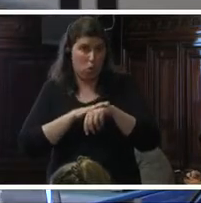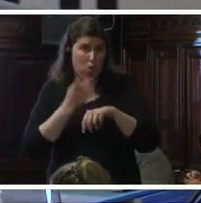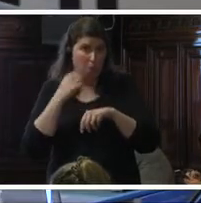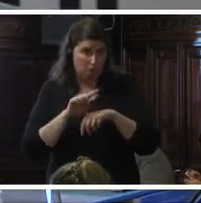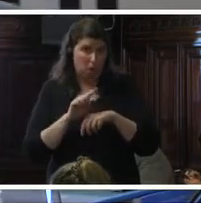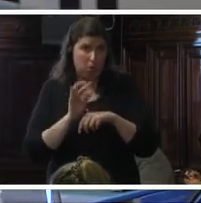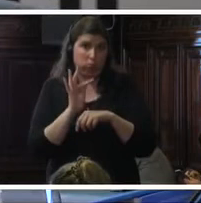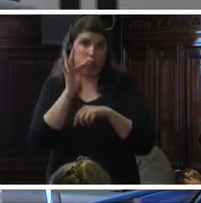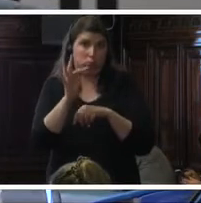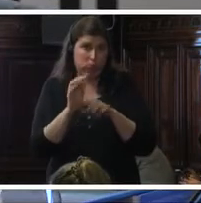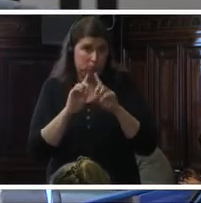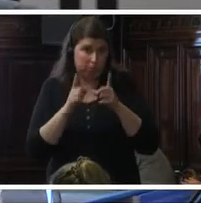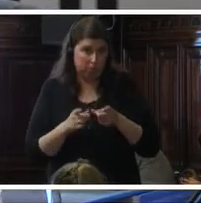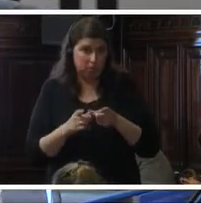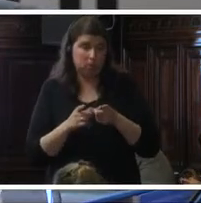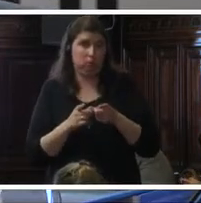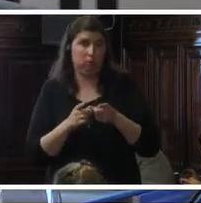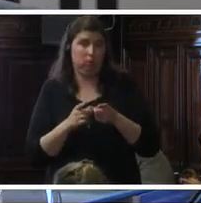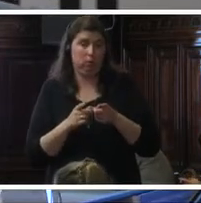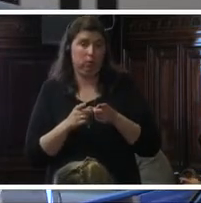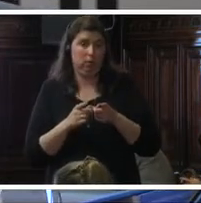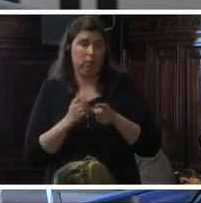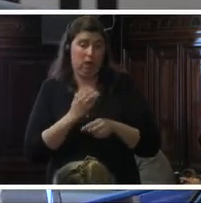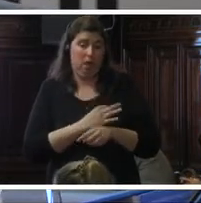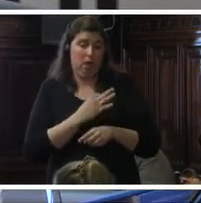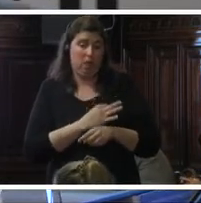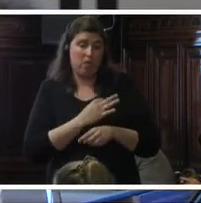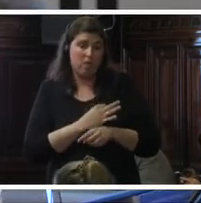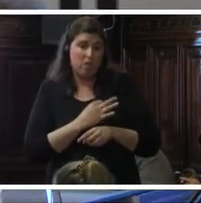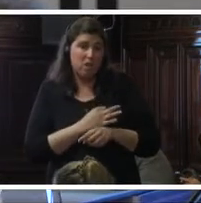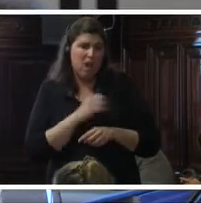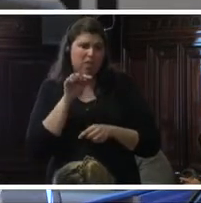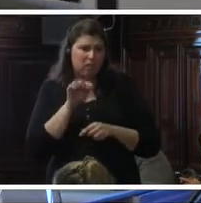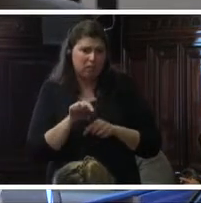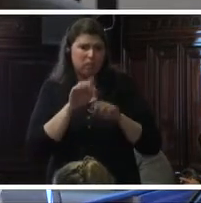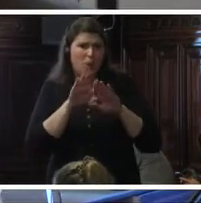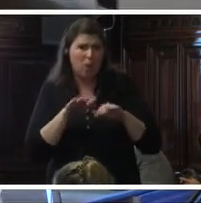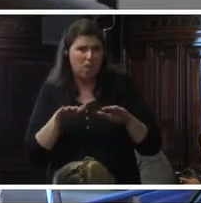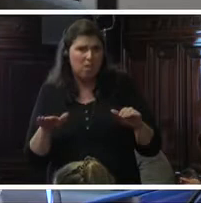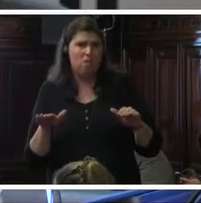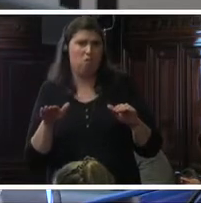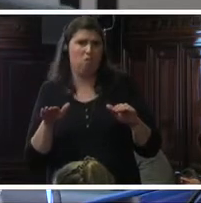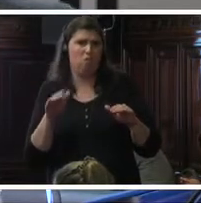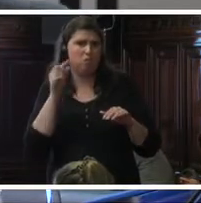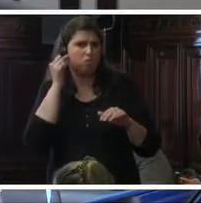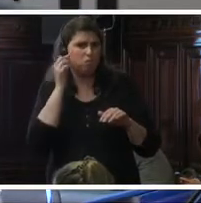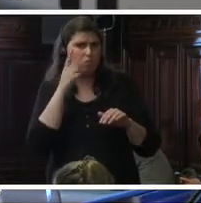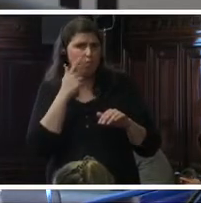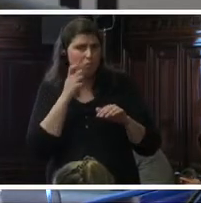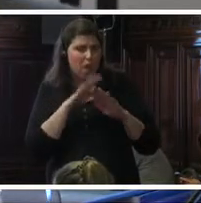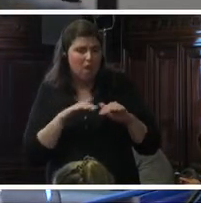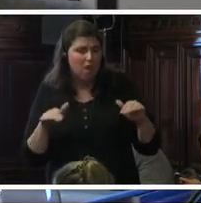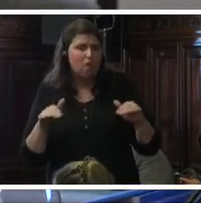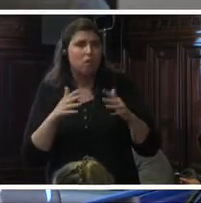que viene en la vida de esas criaturas que quedan en una condición